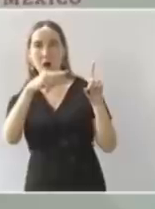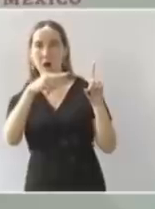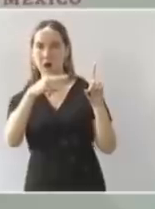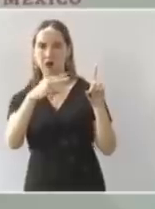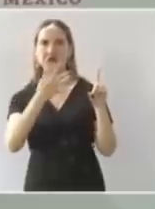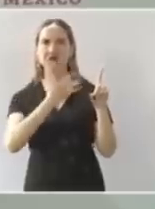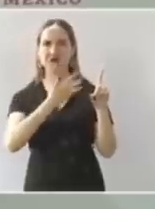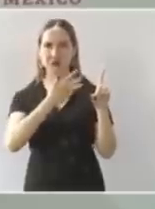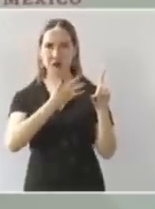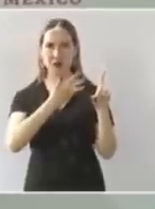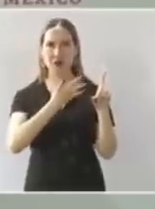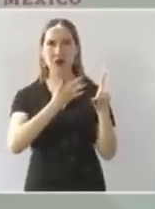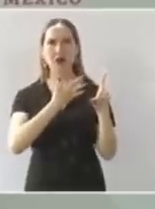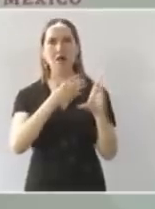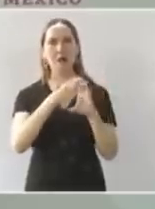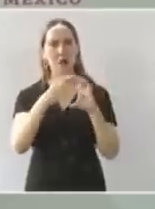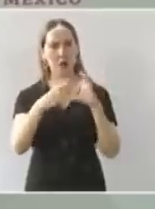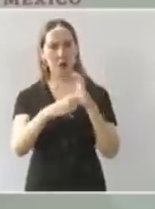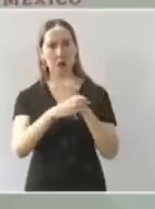todo